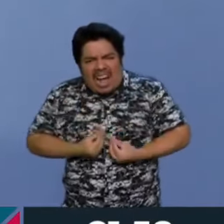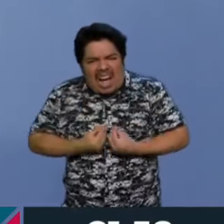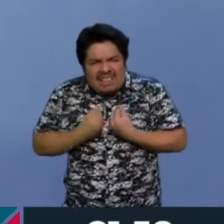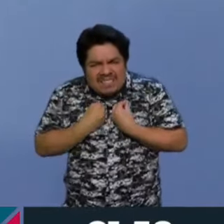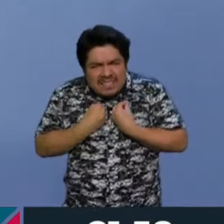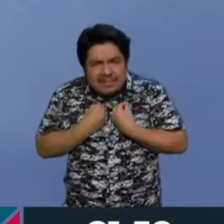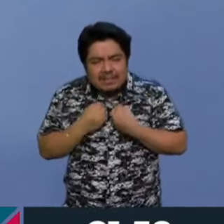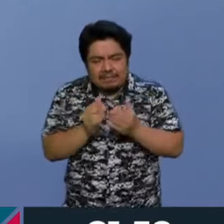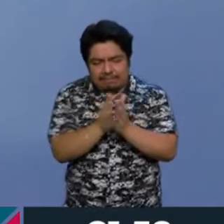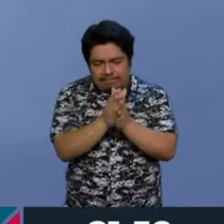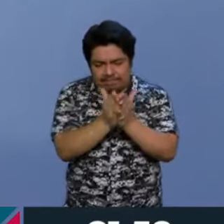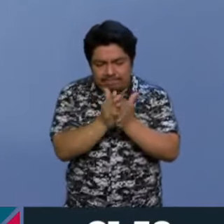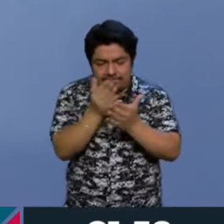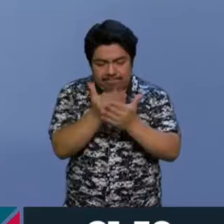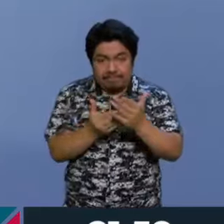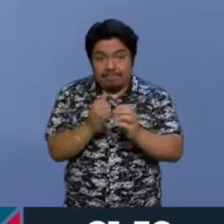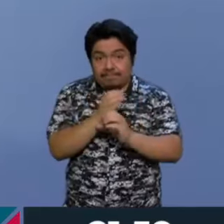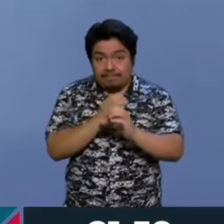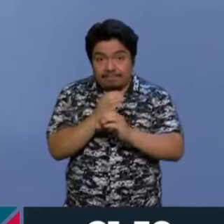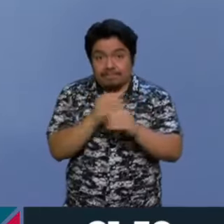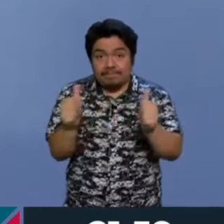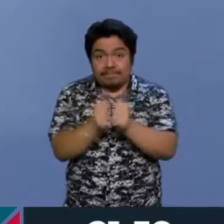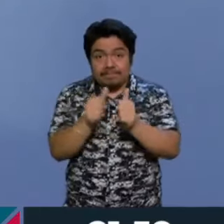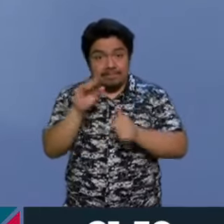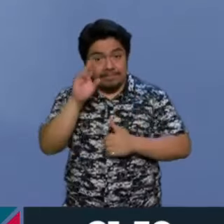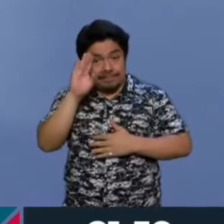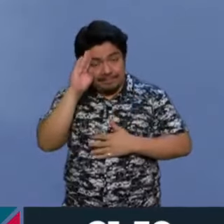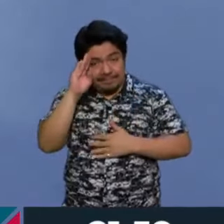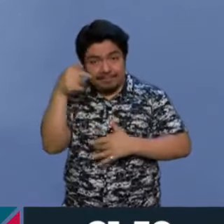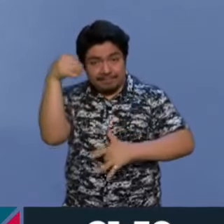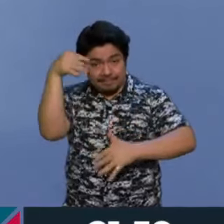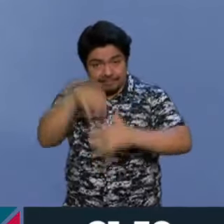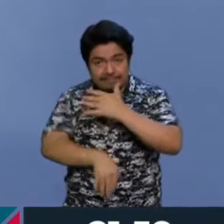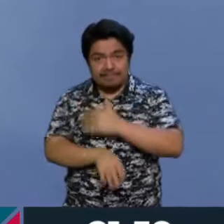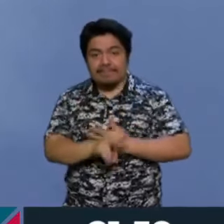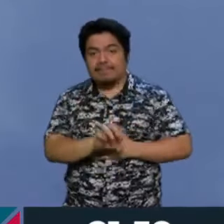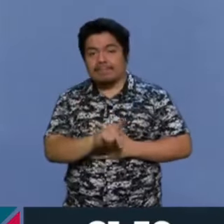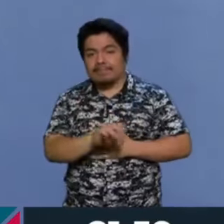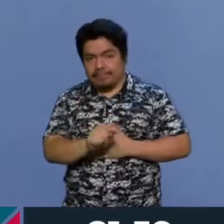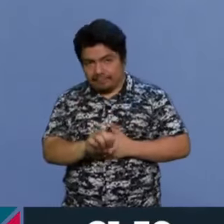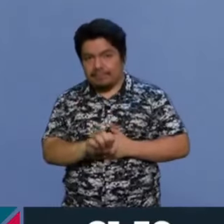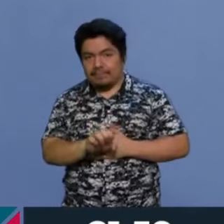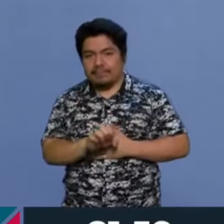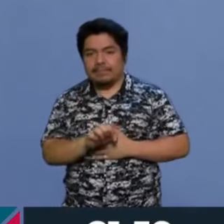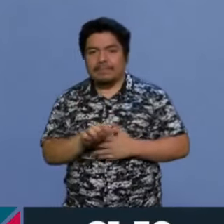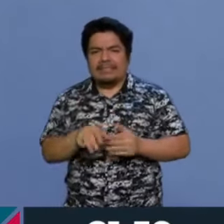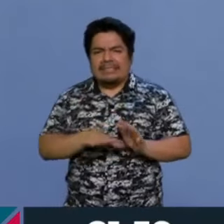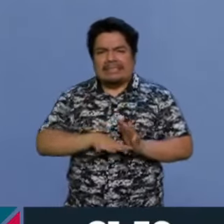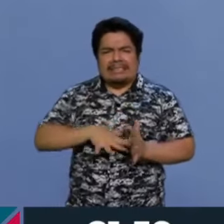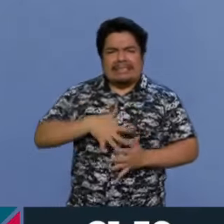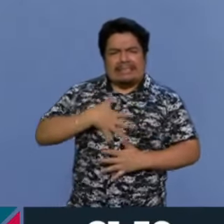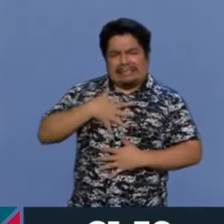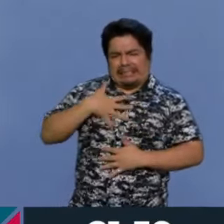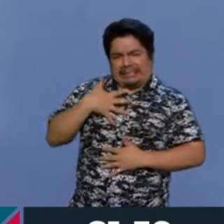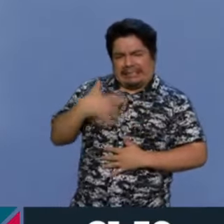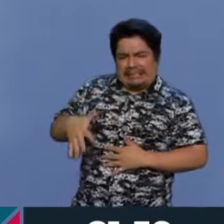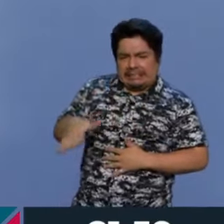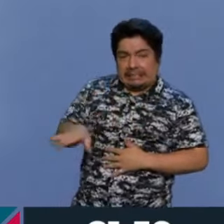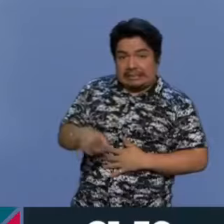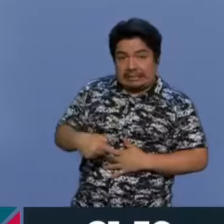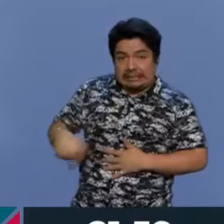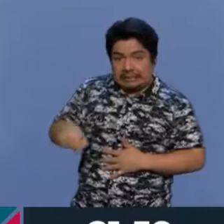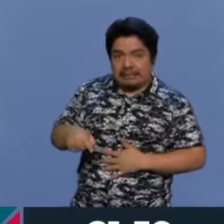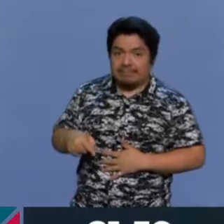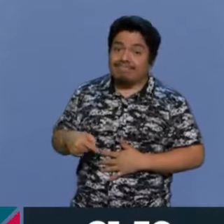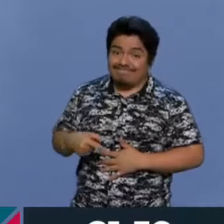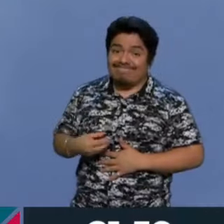En este libro, por lo que nos platicas, Cafés con el Diablo, Descensos a los Abismos del Mar, de Vicente Romero, se habla del desprecio que tienen estas personas en lo